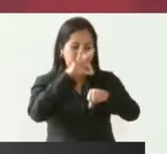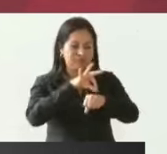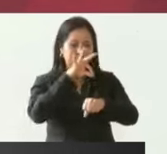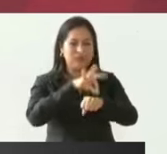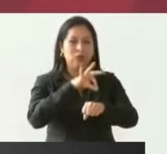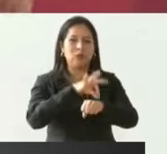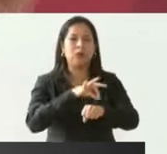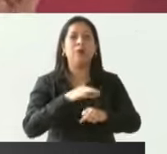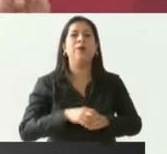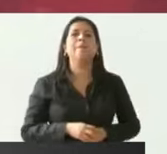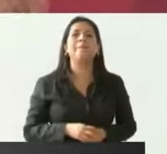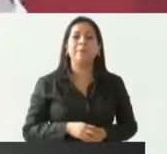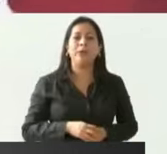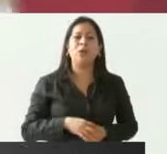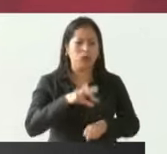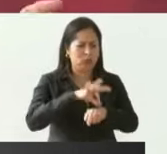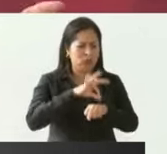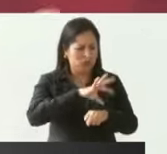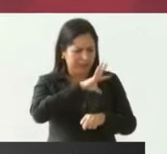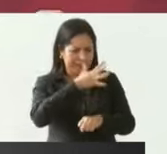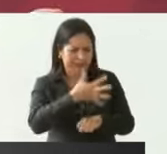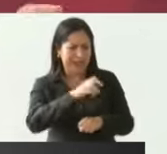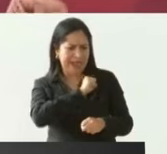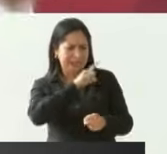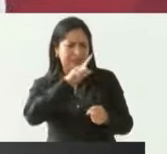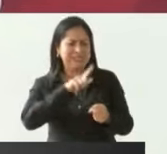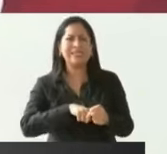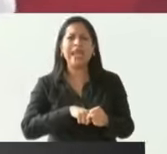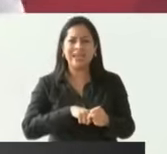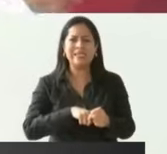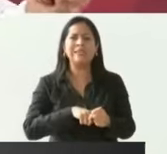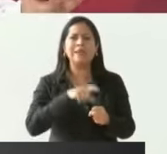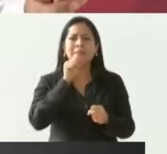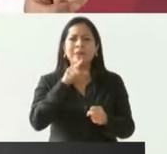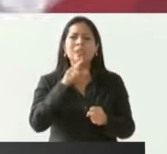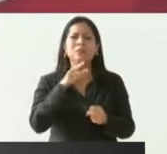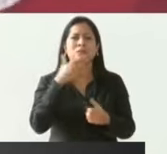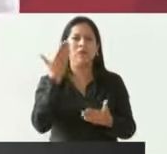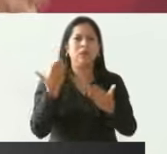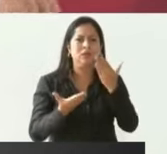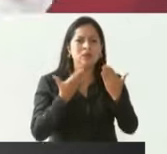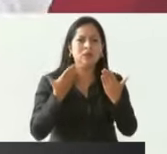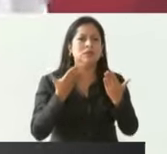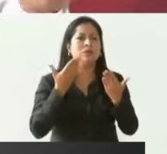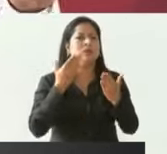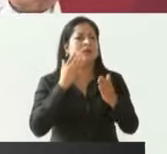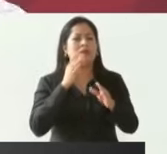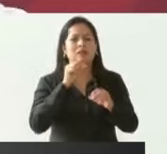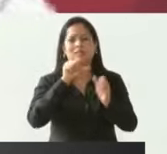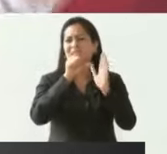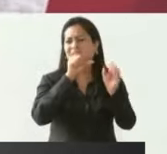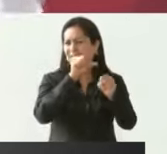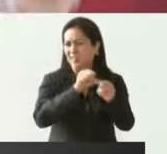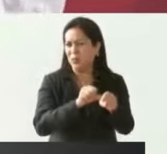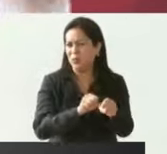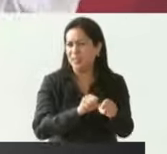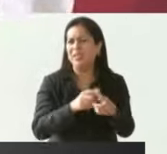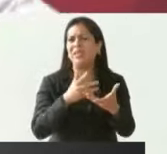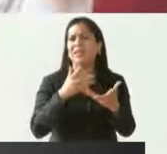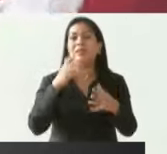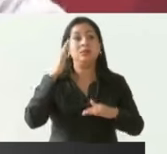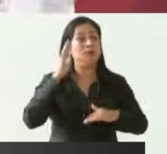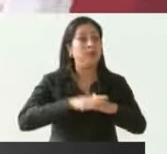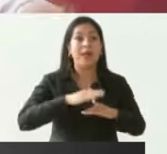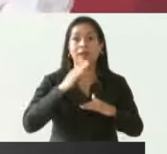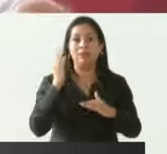con médicos generales especialistas estudios intervenciones quirúrgicas y no van a